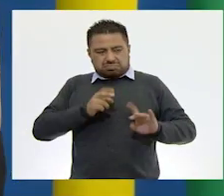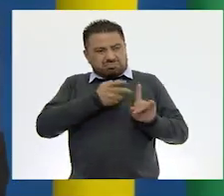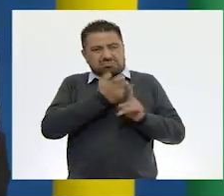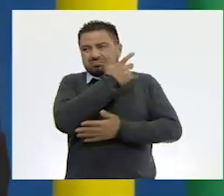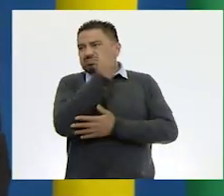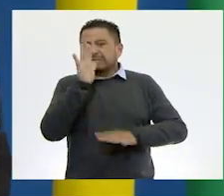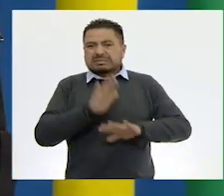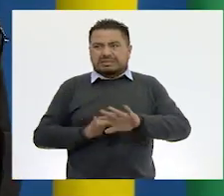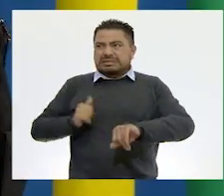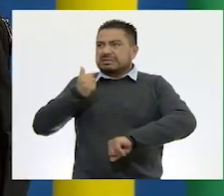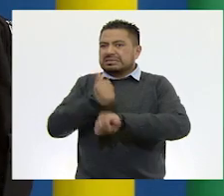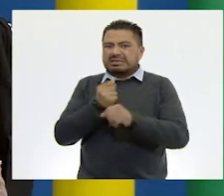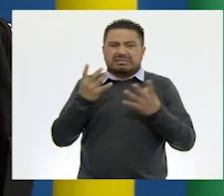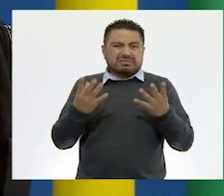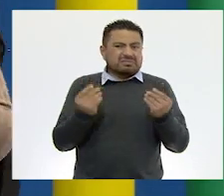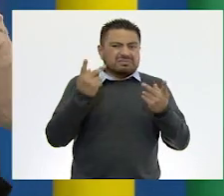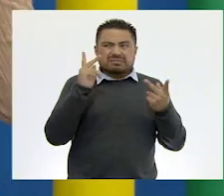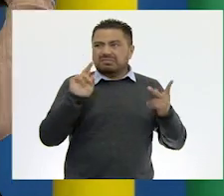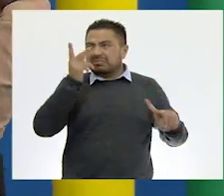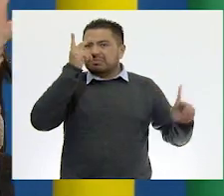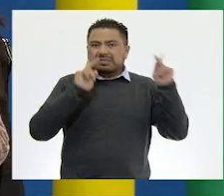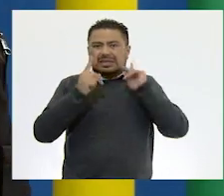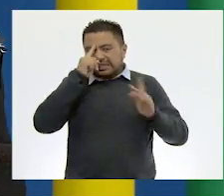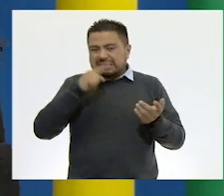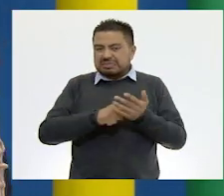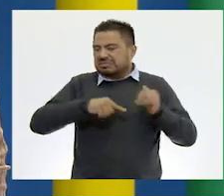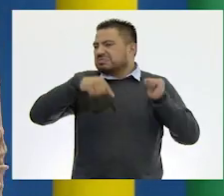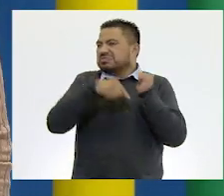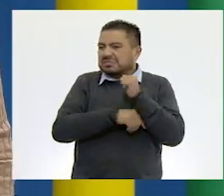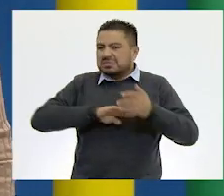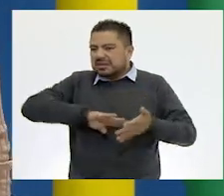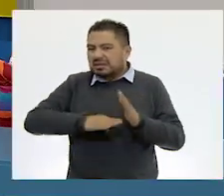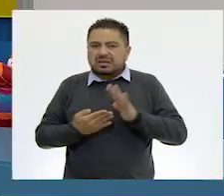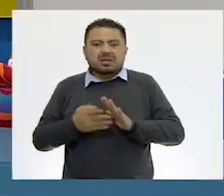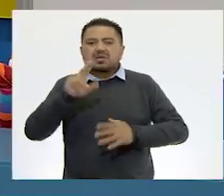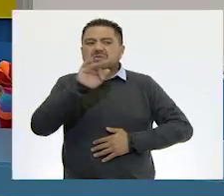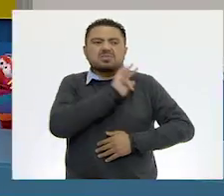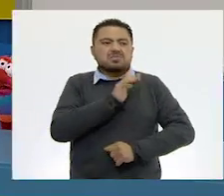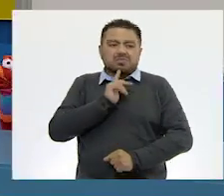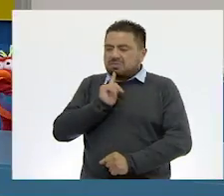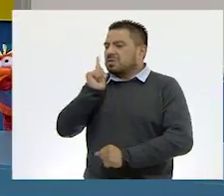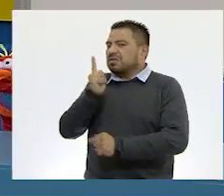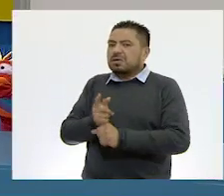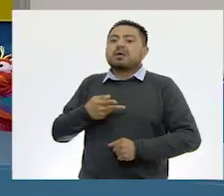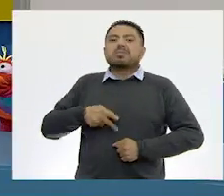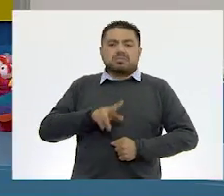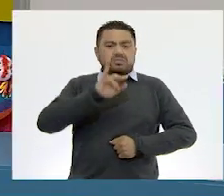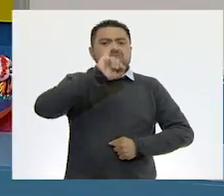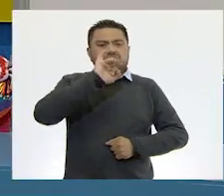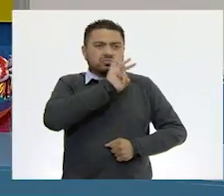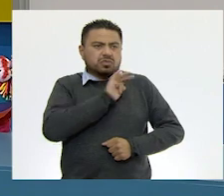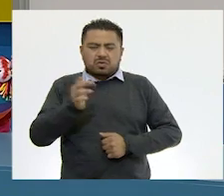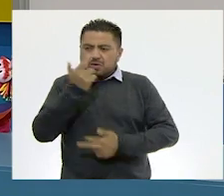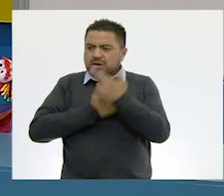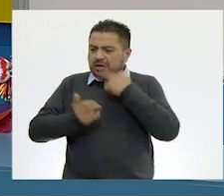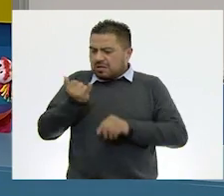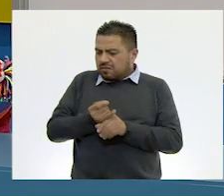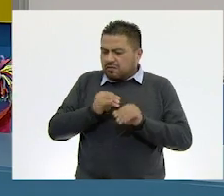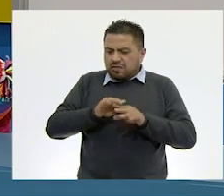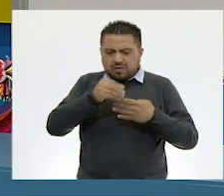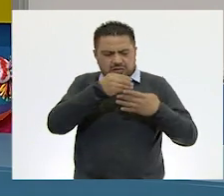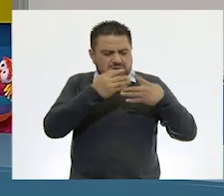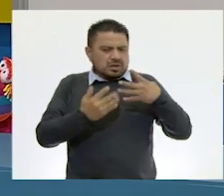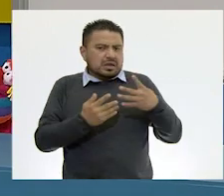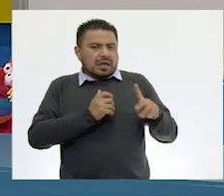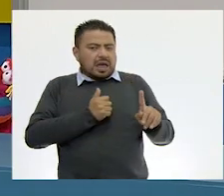muy imponente por tanta vegetación. Yo creo que se escondió. Pues no pudimos verlo, pero sí podemos retomar datos y características